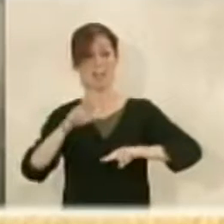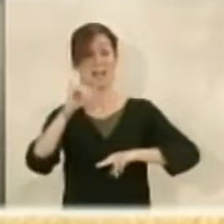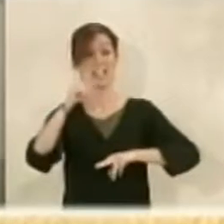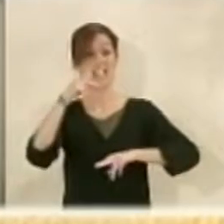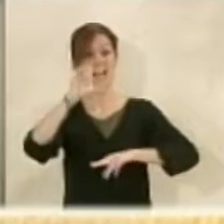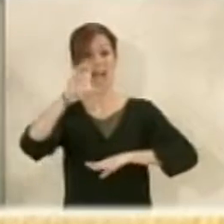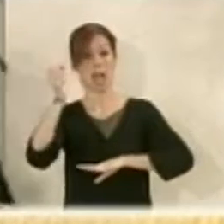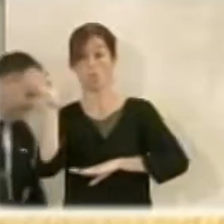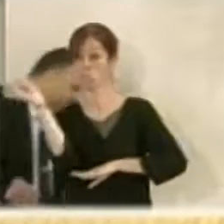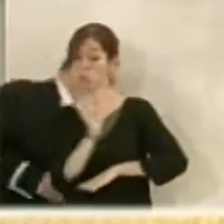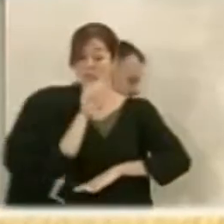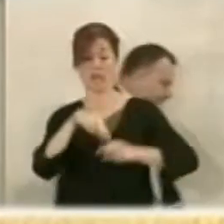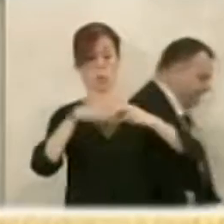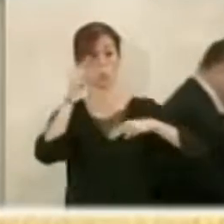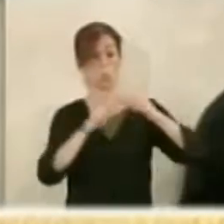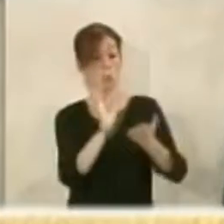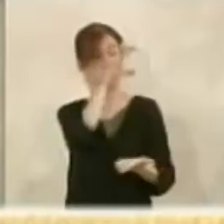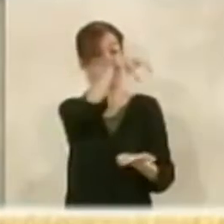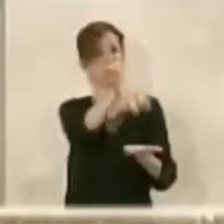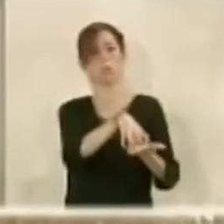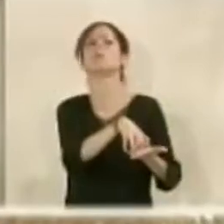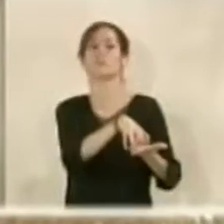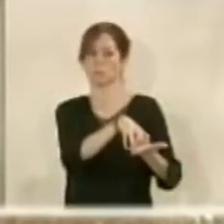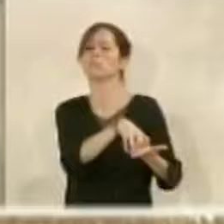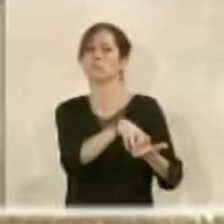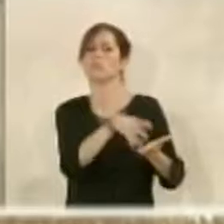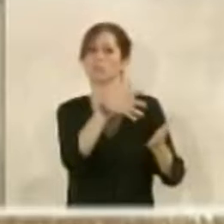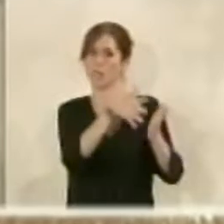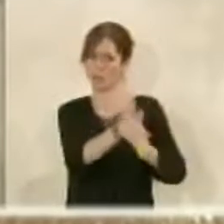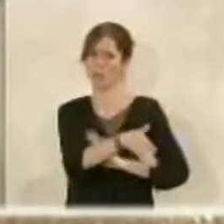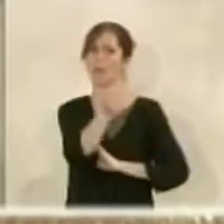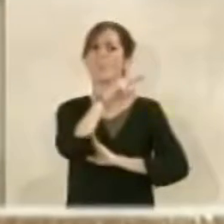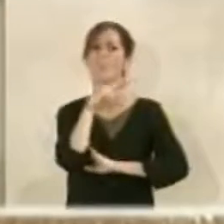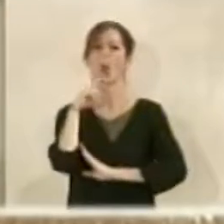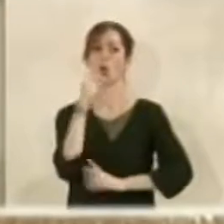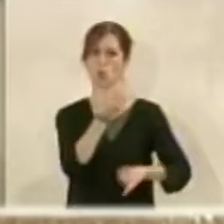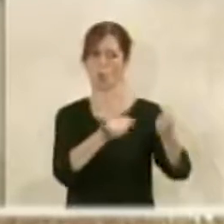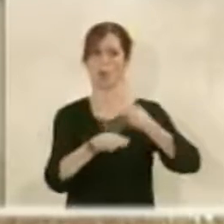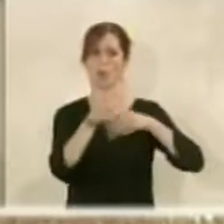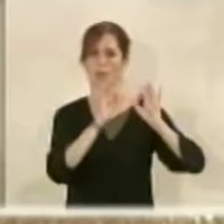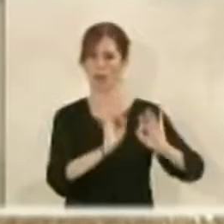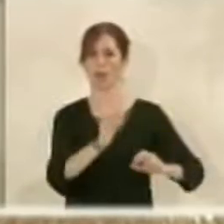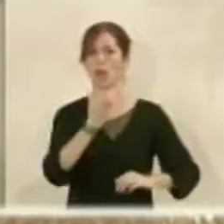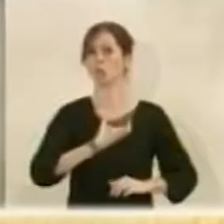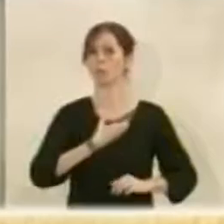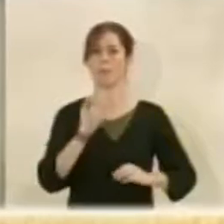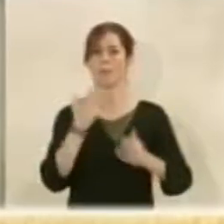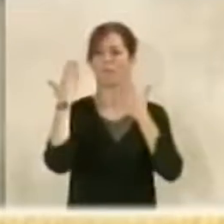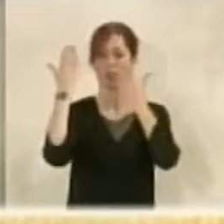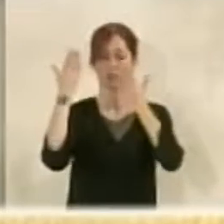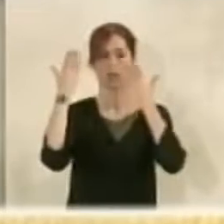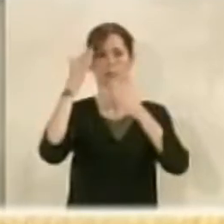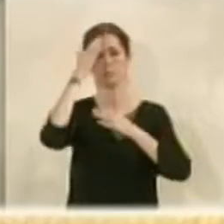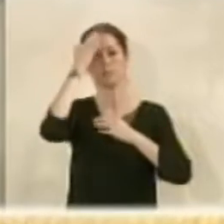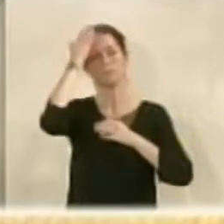venga a Almería y se instale en esa parcela. Yo creo que es una gran labor comercial que sin duda pues como ayuntamiento tenemos que felicitarlo.